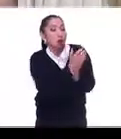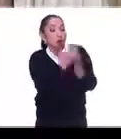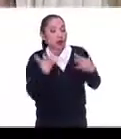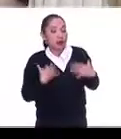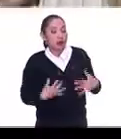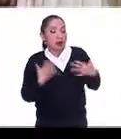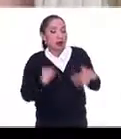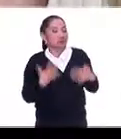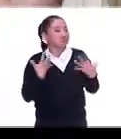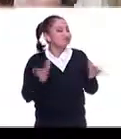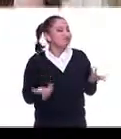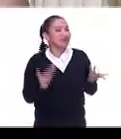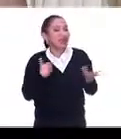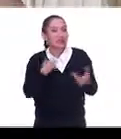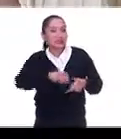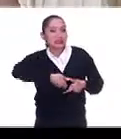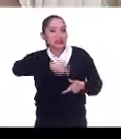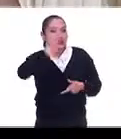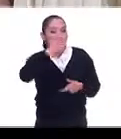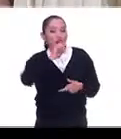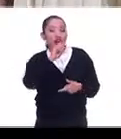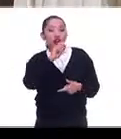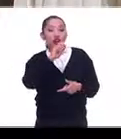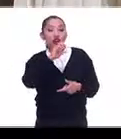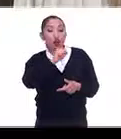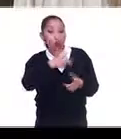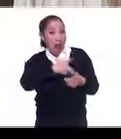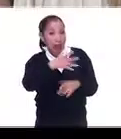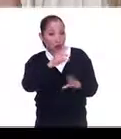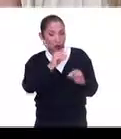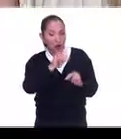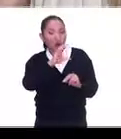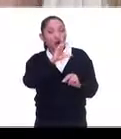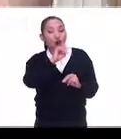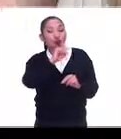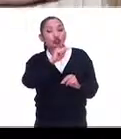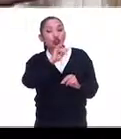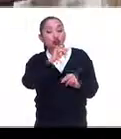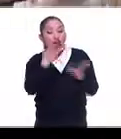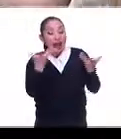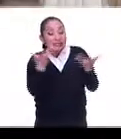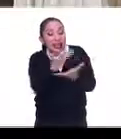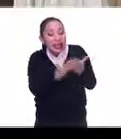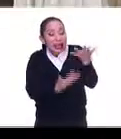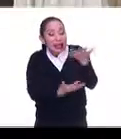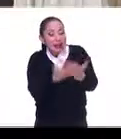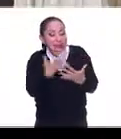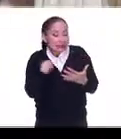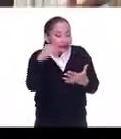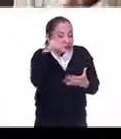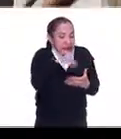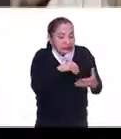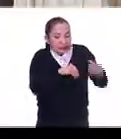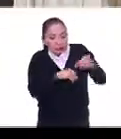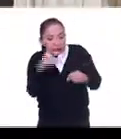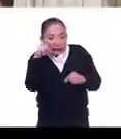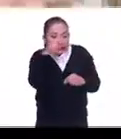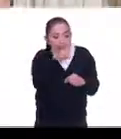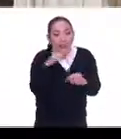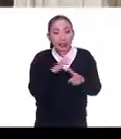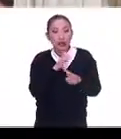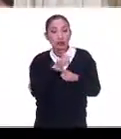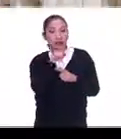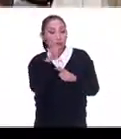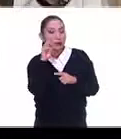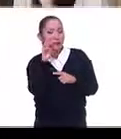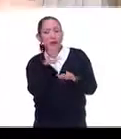textil. El textil es costoso, ojo, no es caro, es costoso de elaborar. Entonces, tú tienes